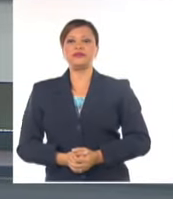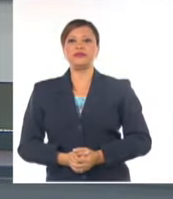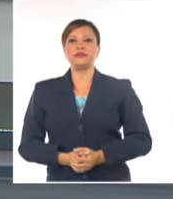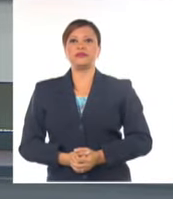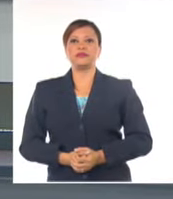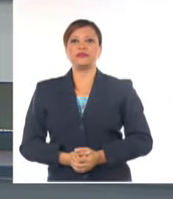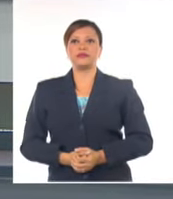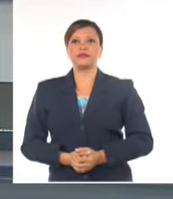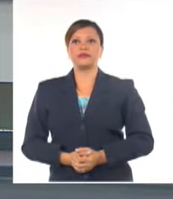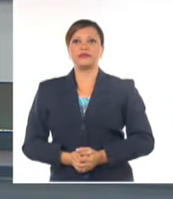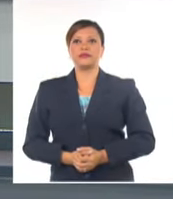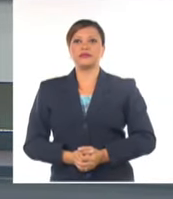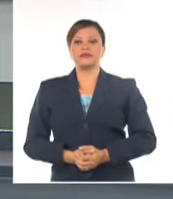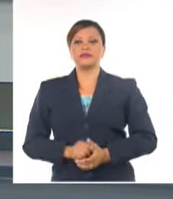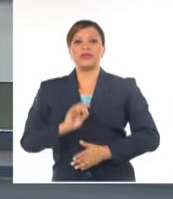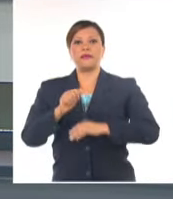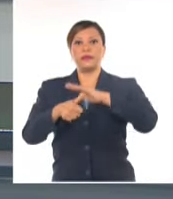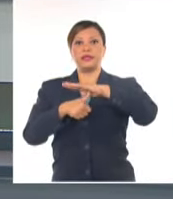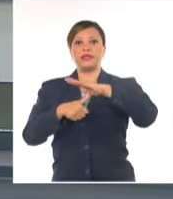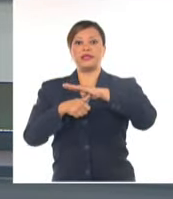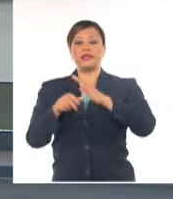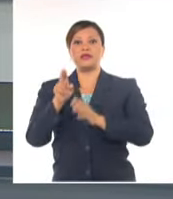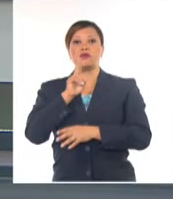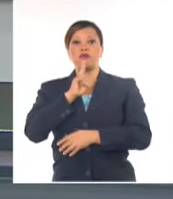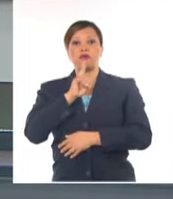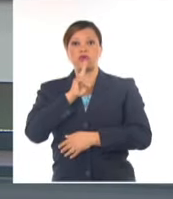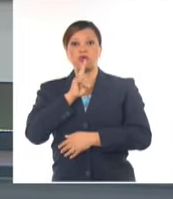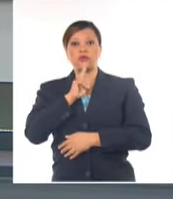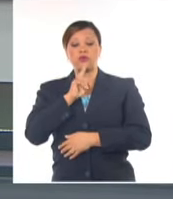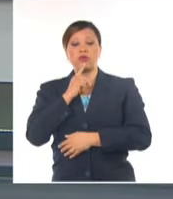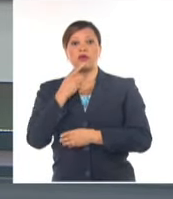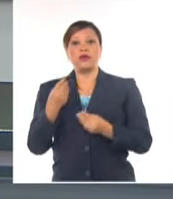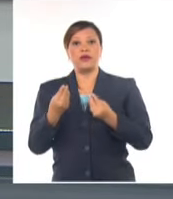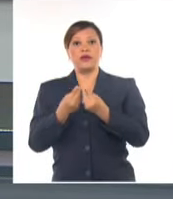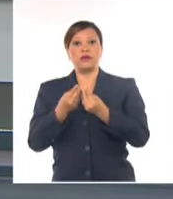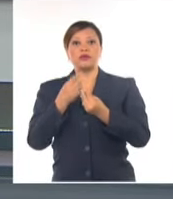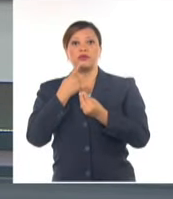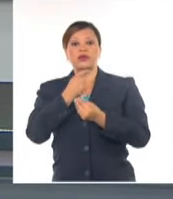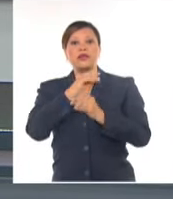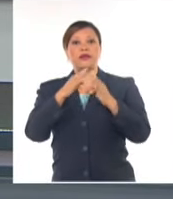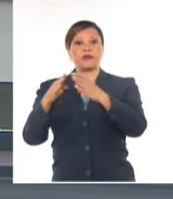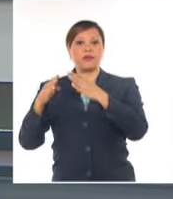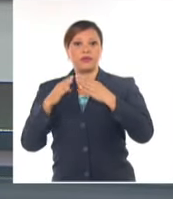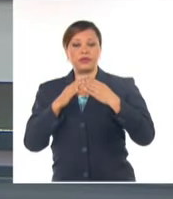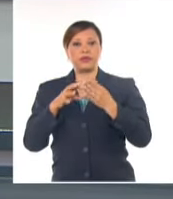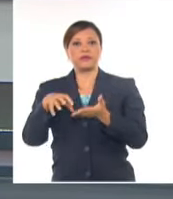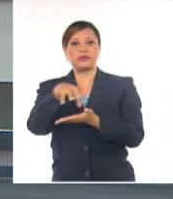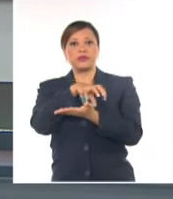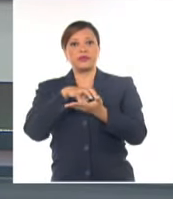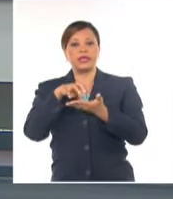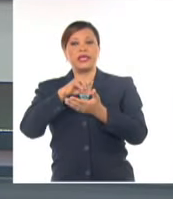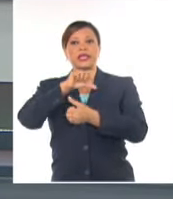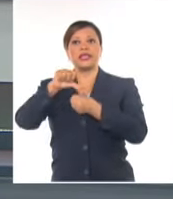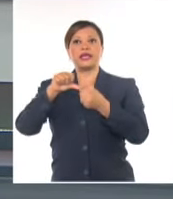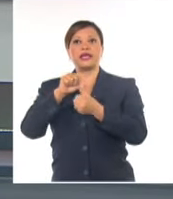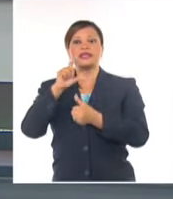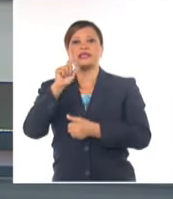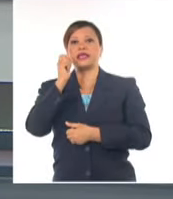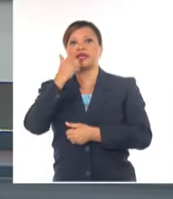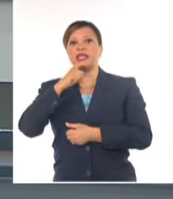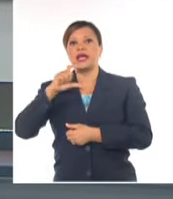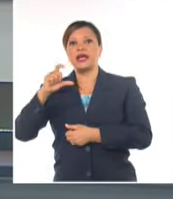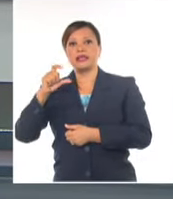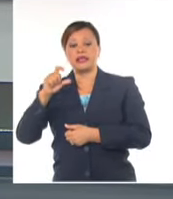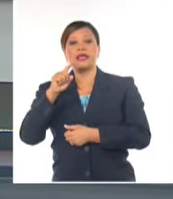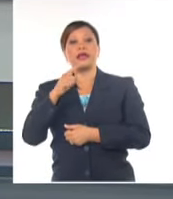la presidenta de honduras y omara castro al frente de la comunidad de estados latinoamericanos y caribeños celac exigió